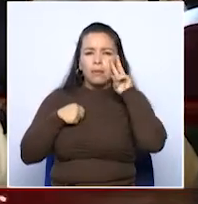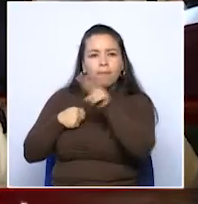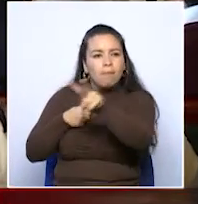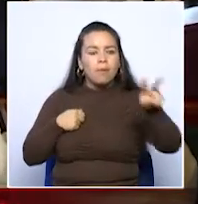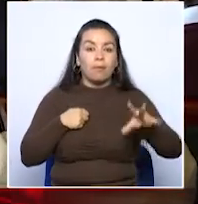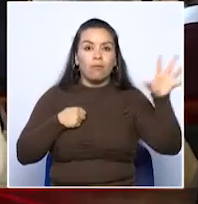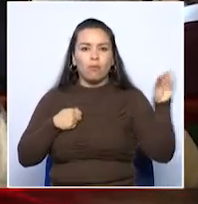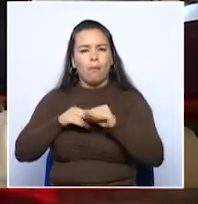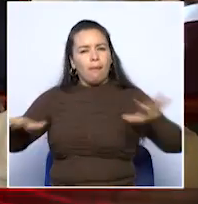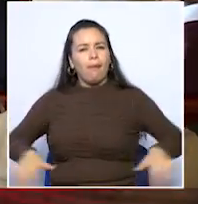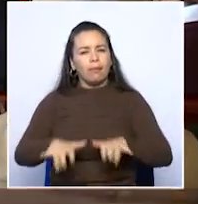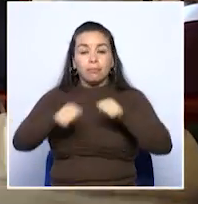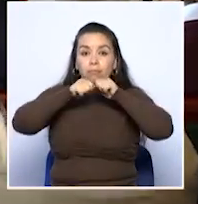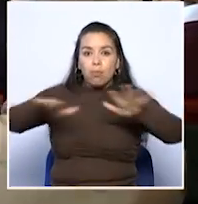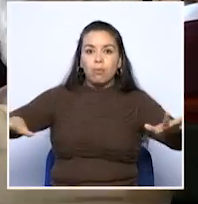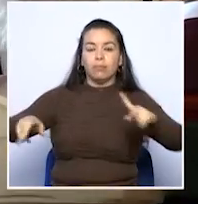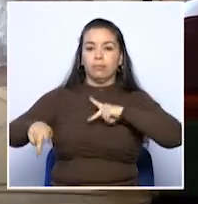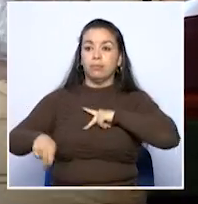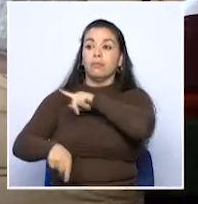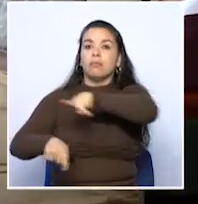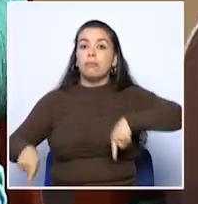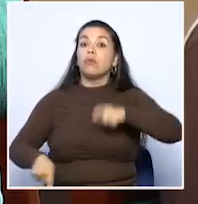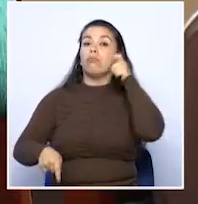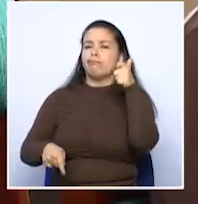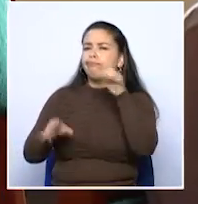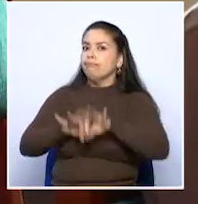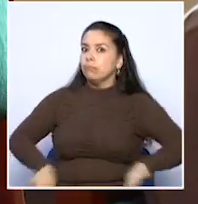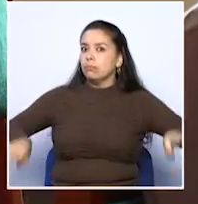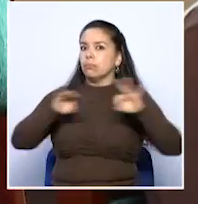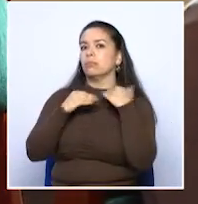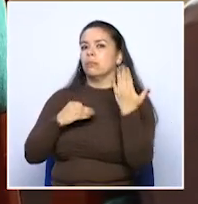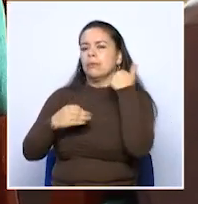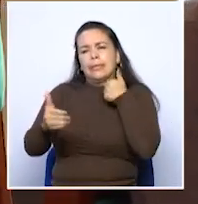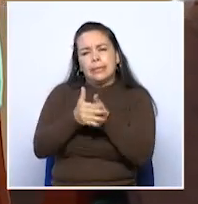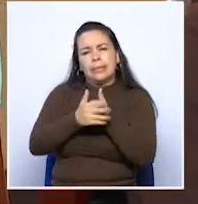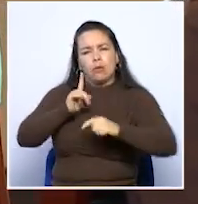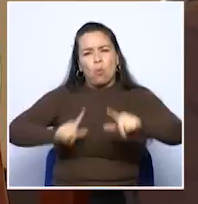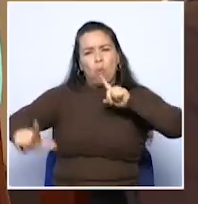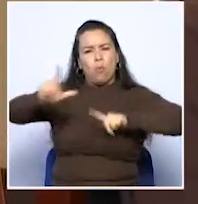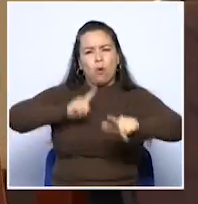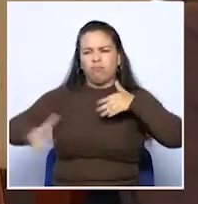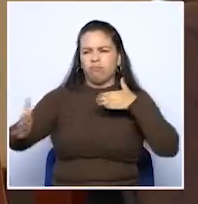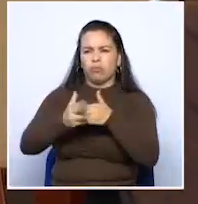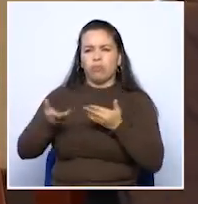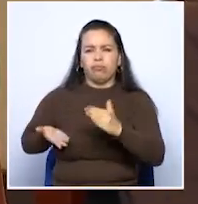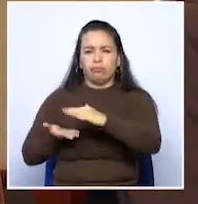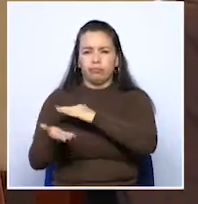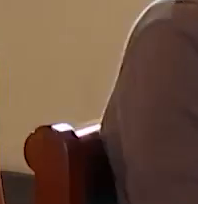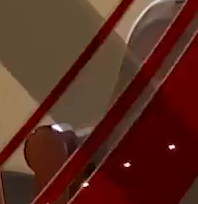todas las actividades públicas y privadas ha sido de vital importancia y lucha contra la corrupción en Colombia.